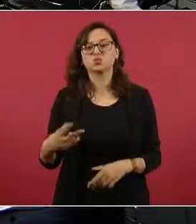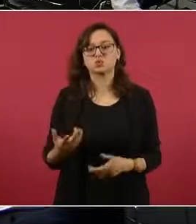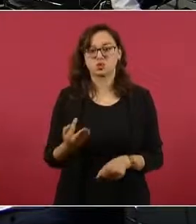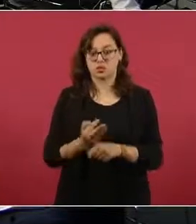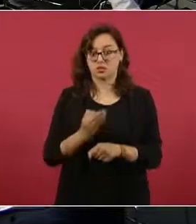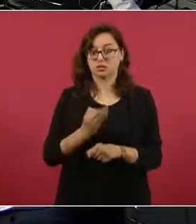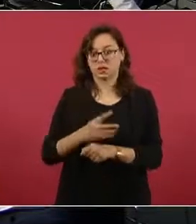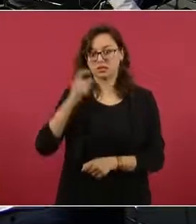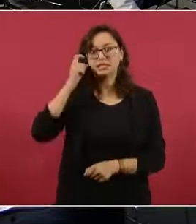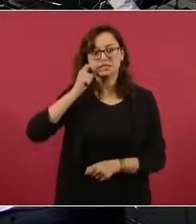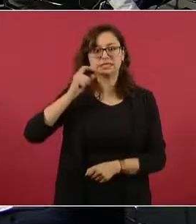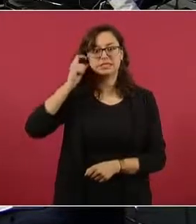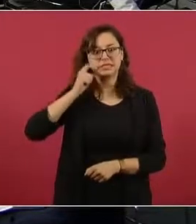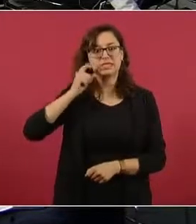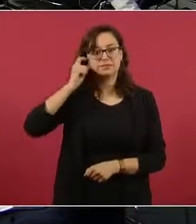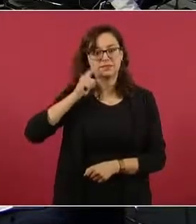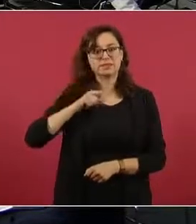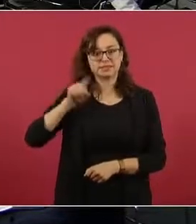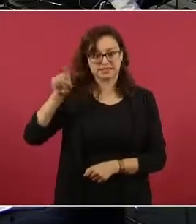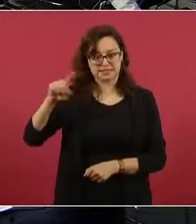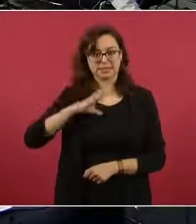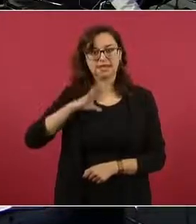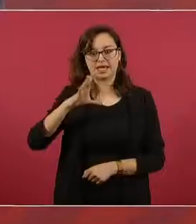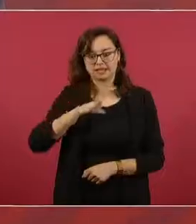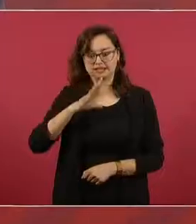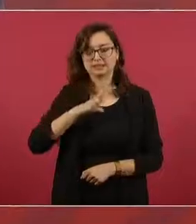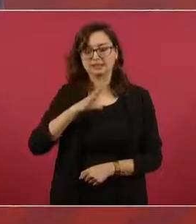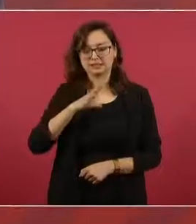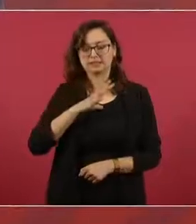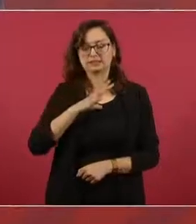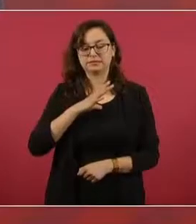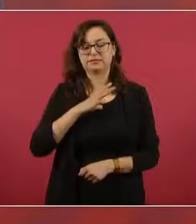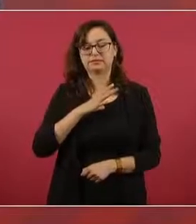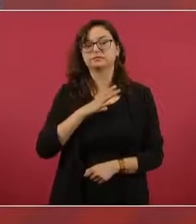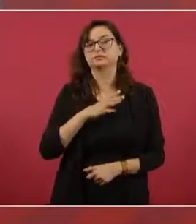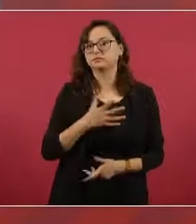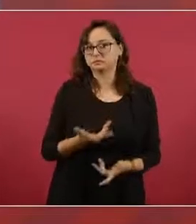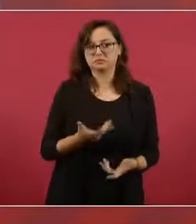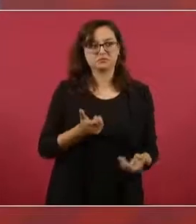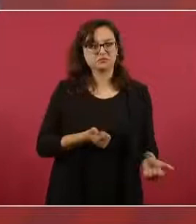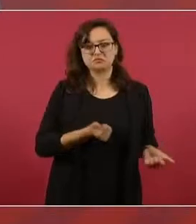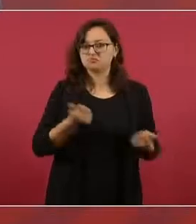Chiapas, en Los Altos.